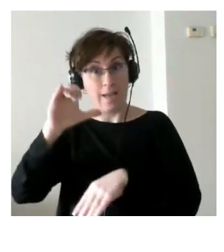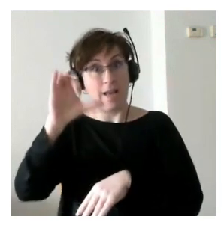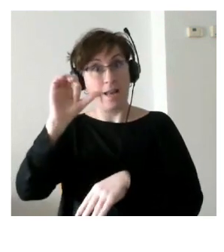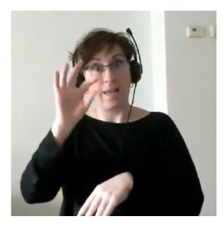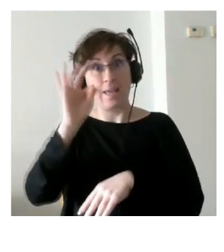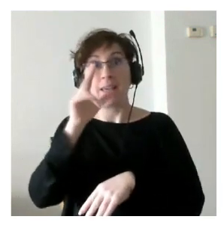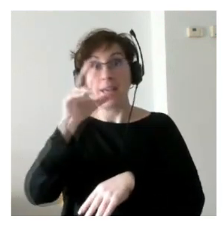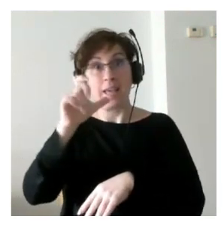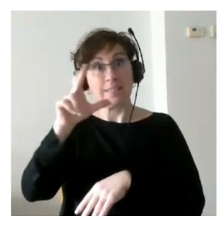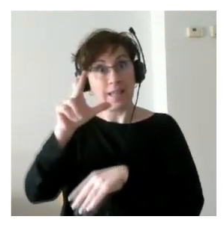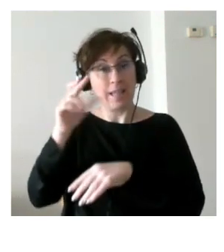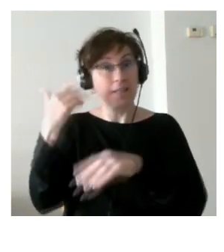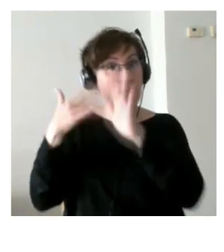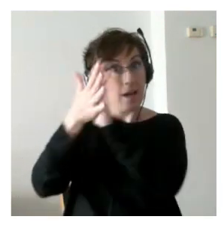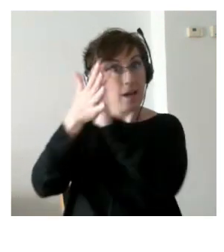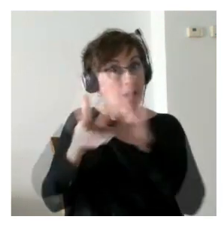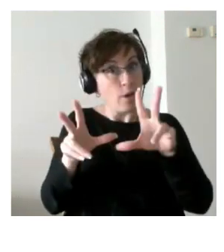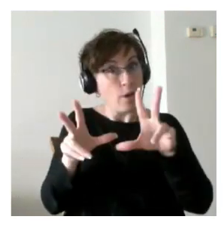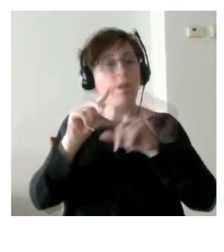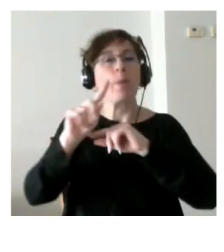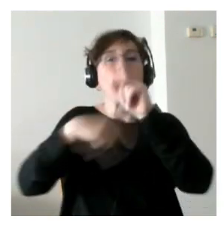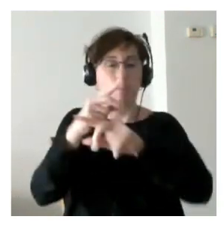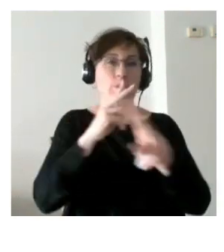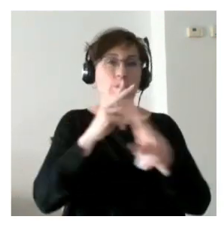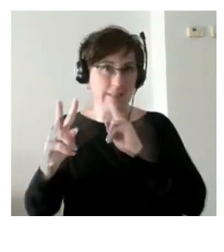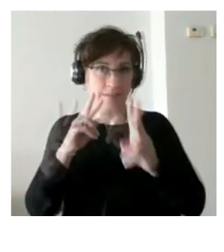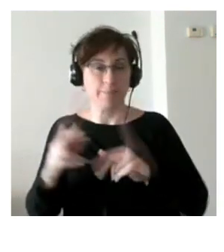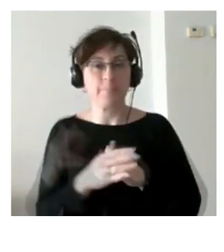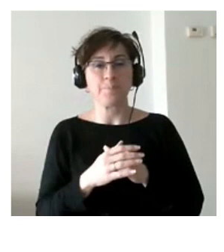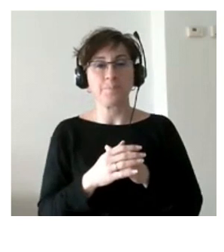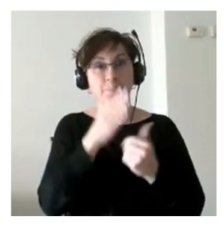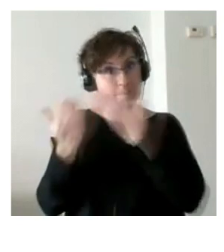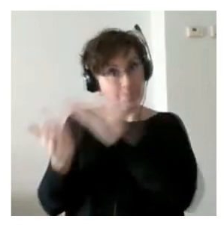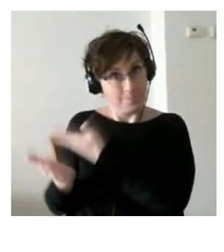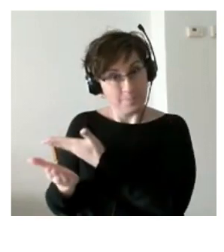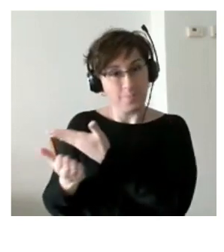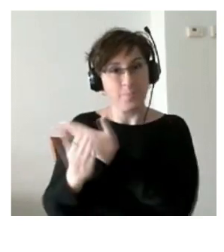la resolverá ahora daremos paso a Esther Santos